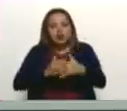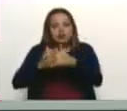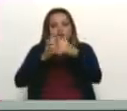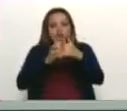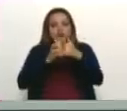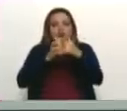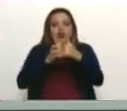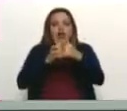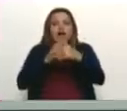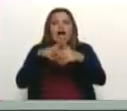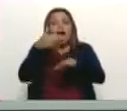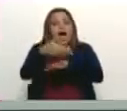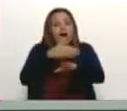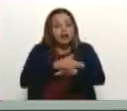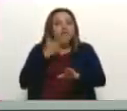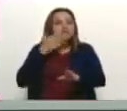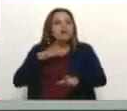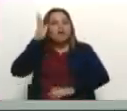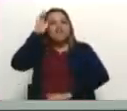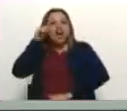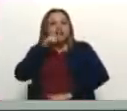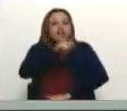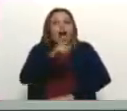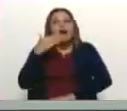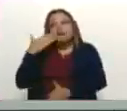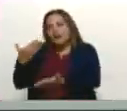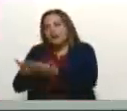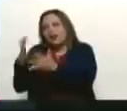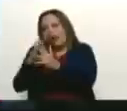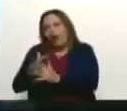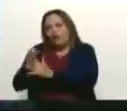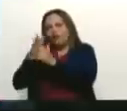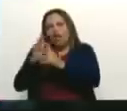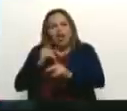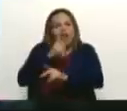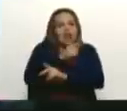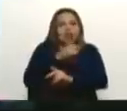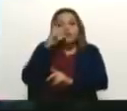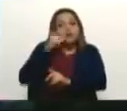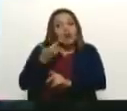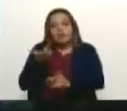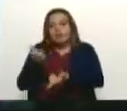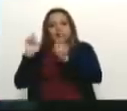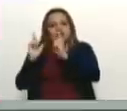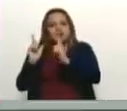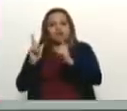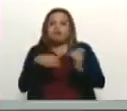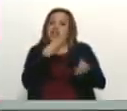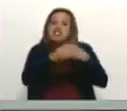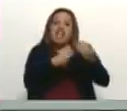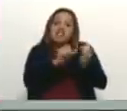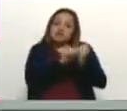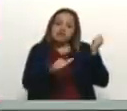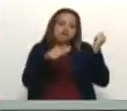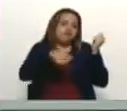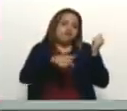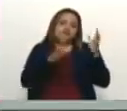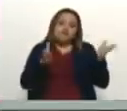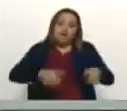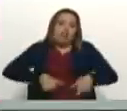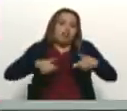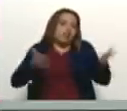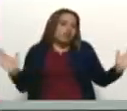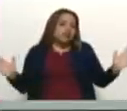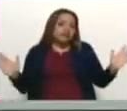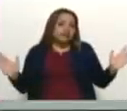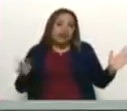baño sin pedirle permiso a los gringos. Y si no les llega el permiso, se hacen en los pantalones. Así son